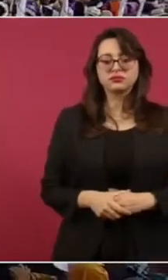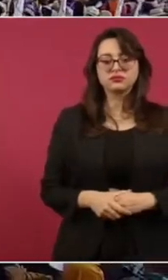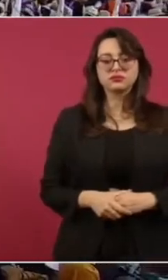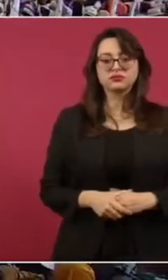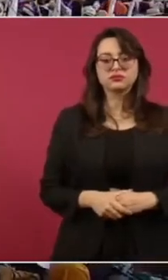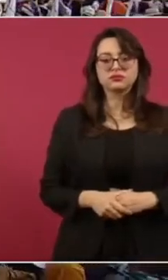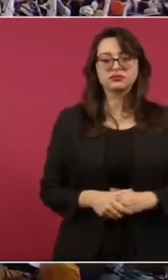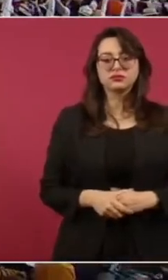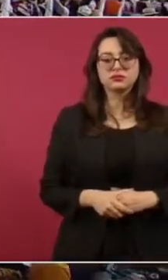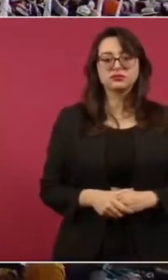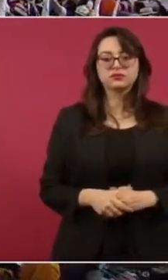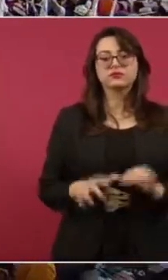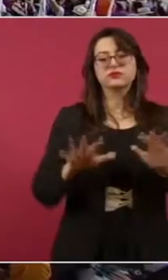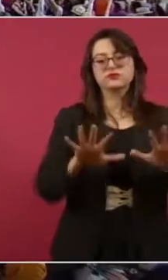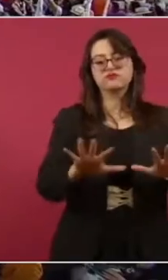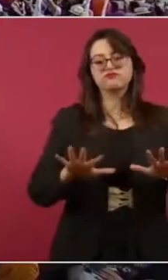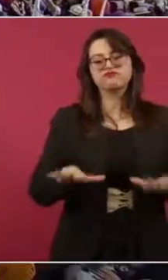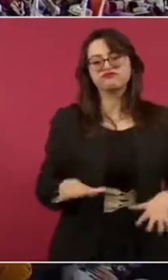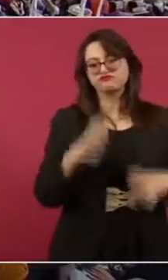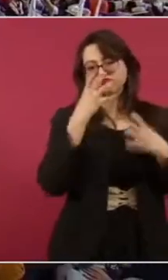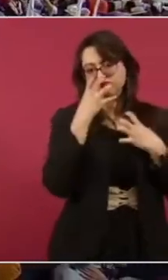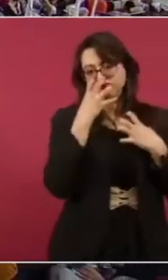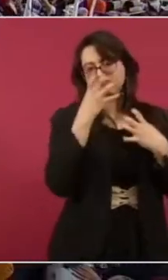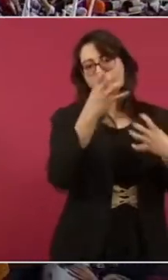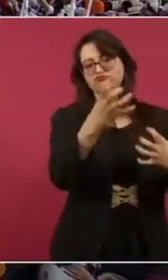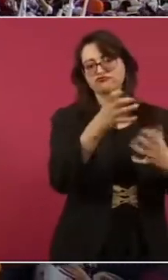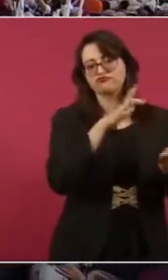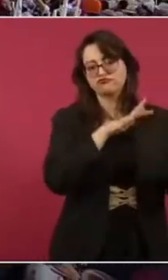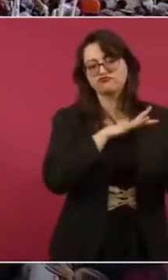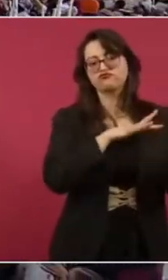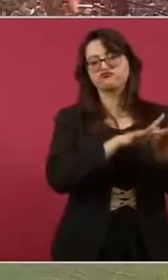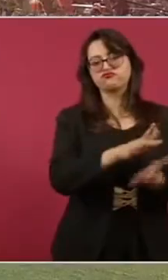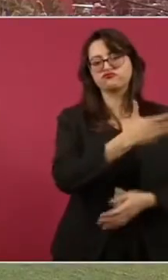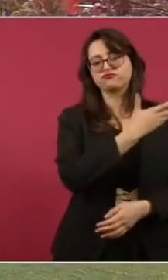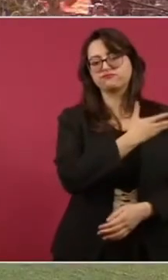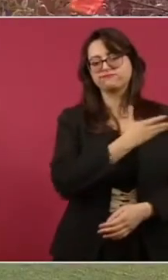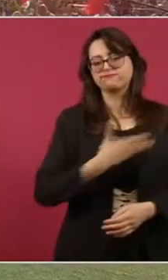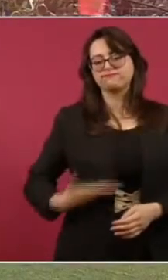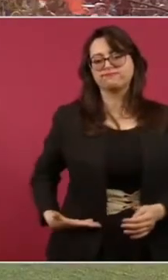¡Gracias por ver el video!